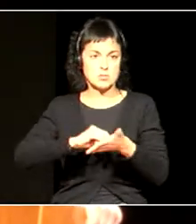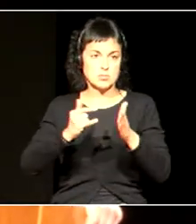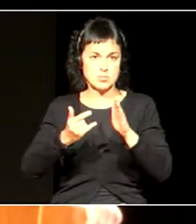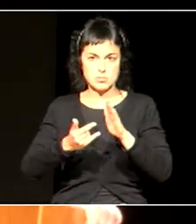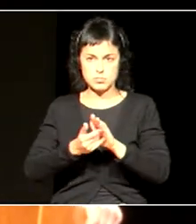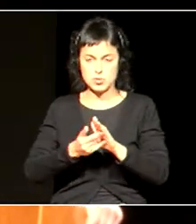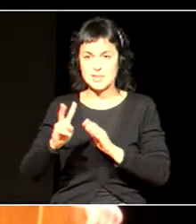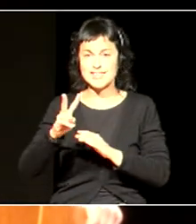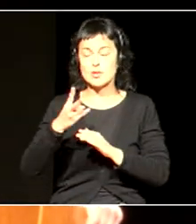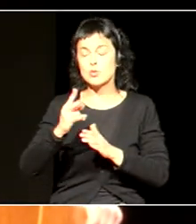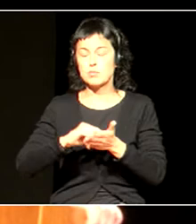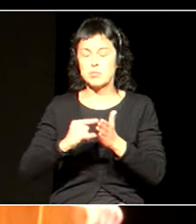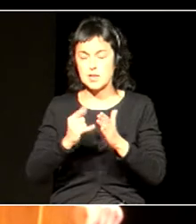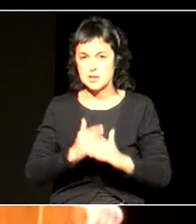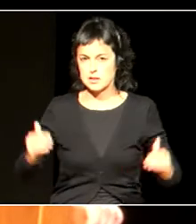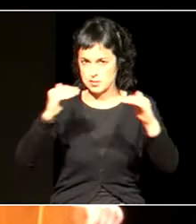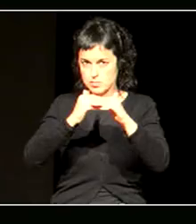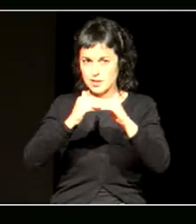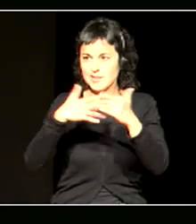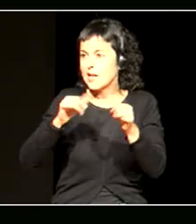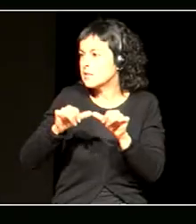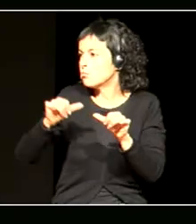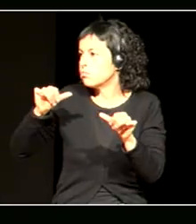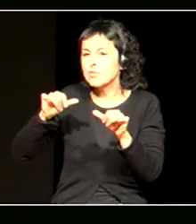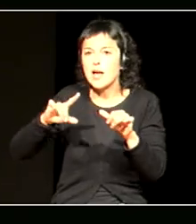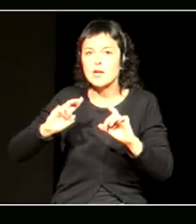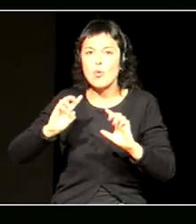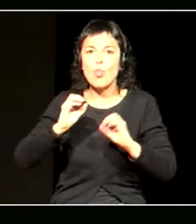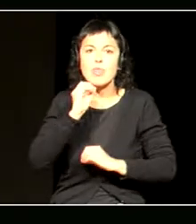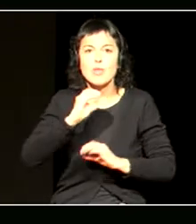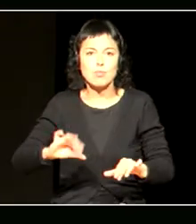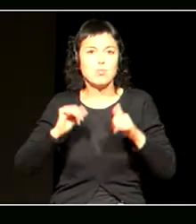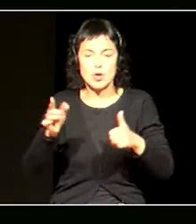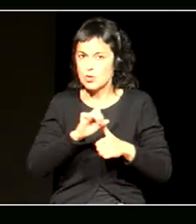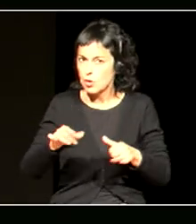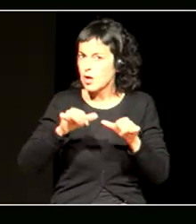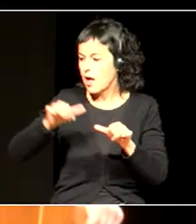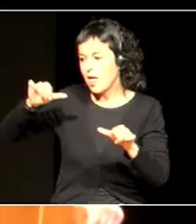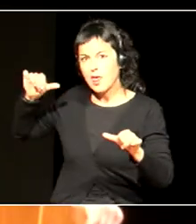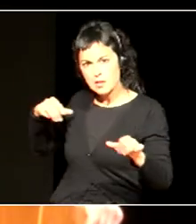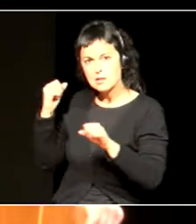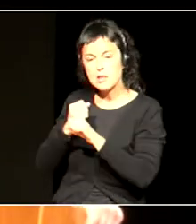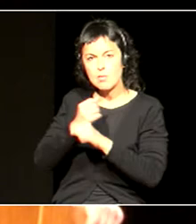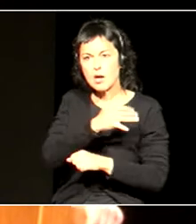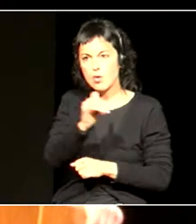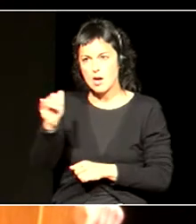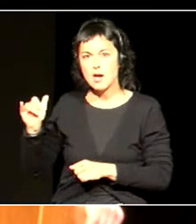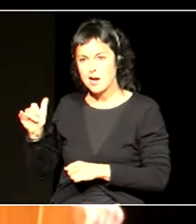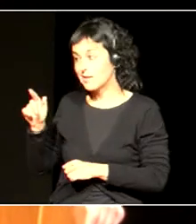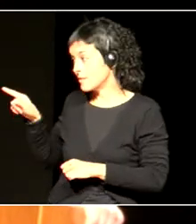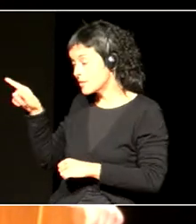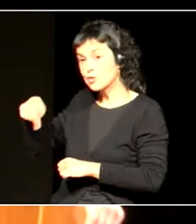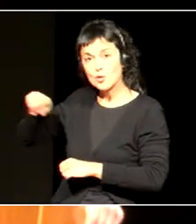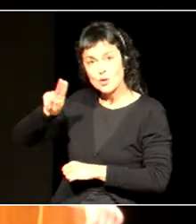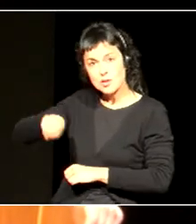plana, ez da beraz eseresetik sortzen. Aurretik egindako hainbat lanen frutu dela esan daiteke,